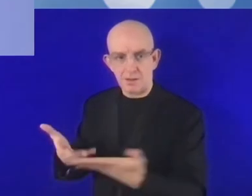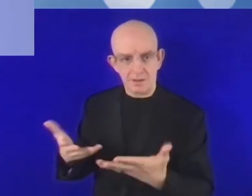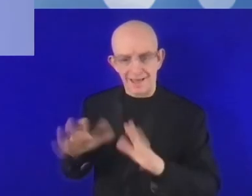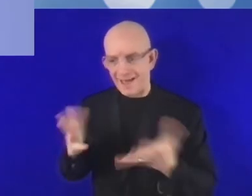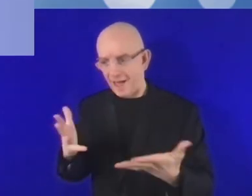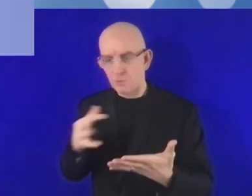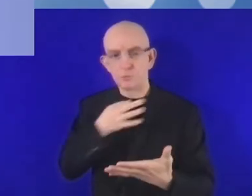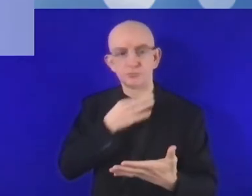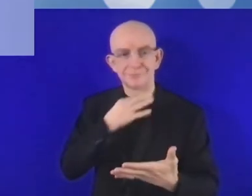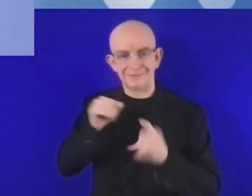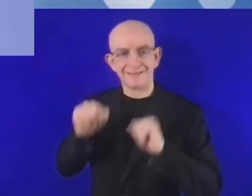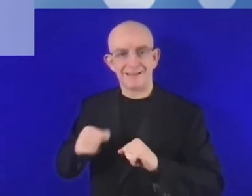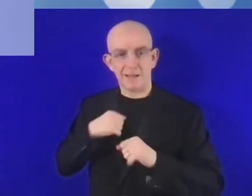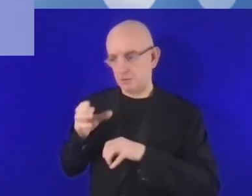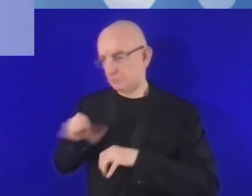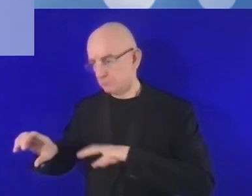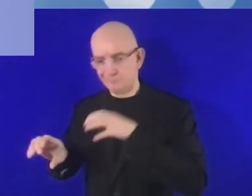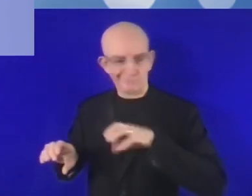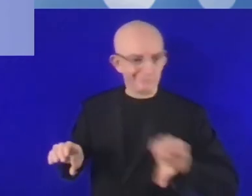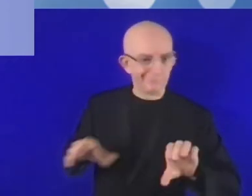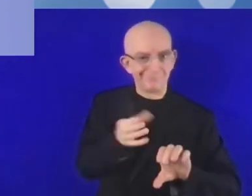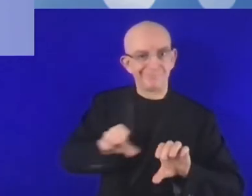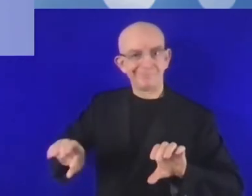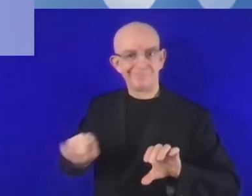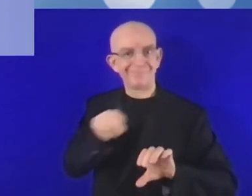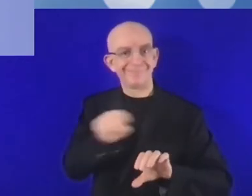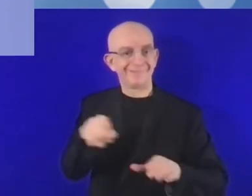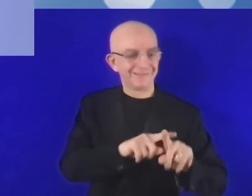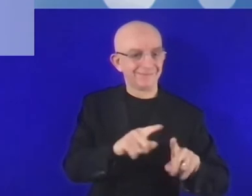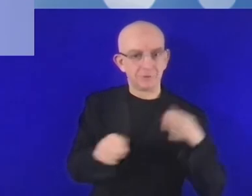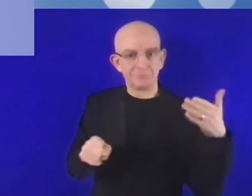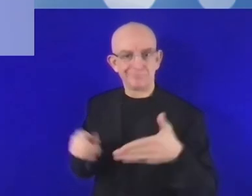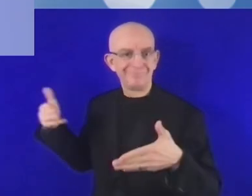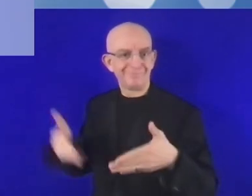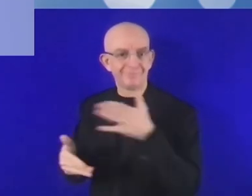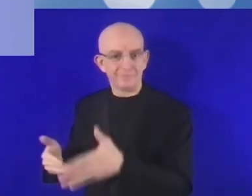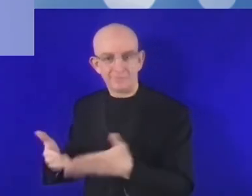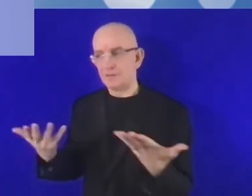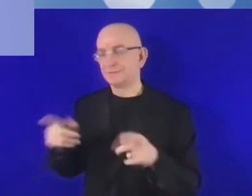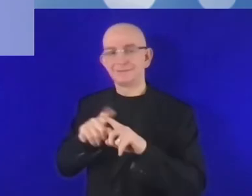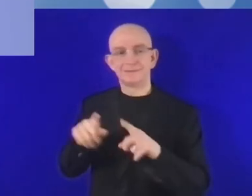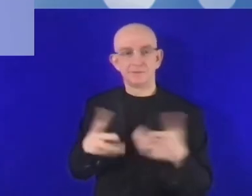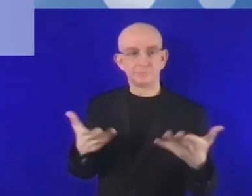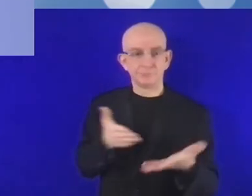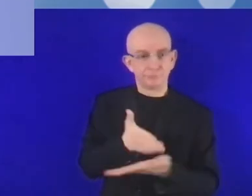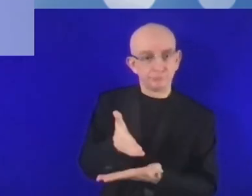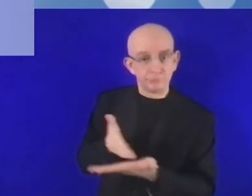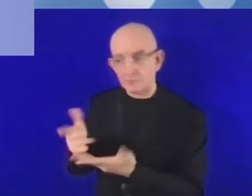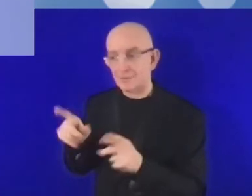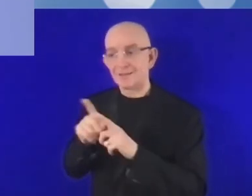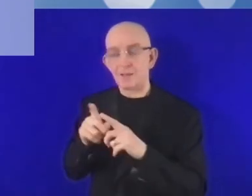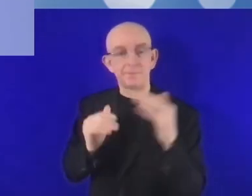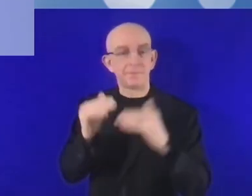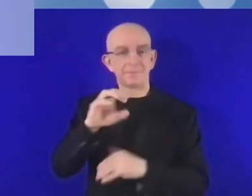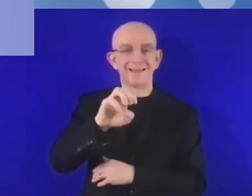existen problemas a la hora de distribuir el riesgo. Estoy hablando, por